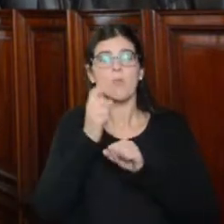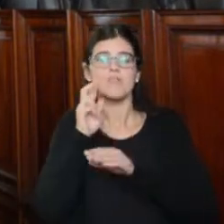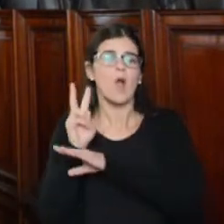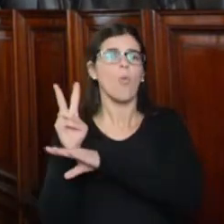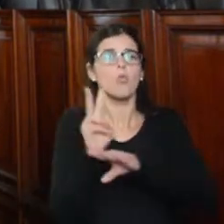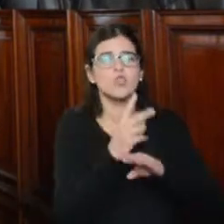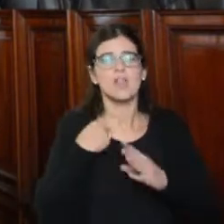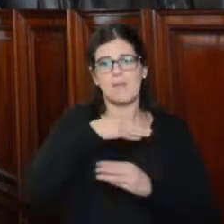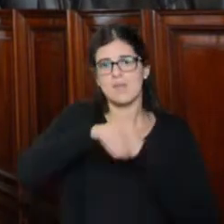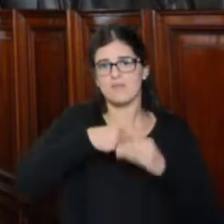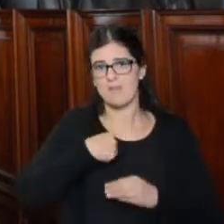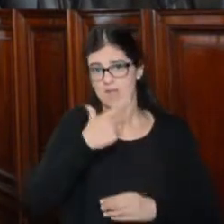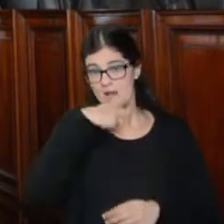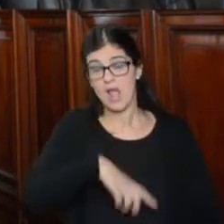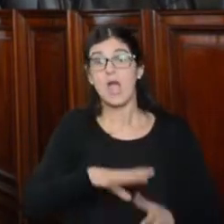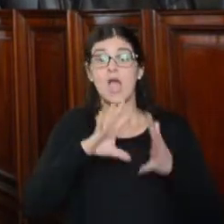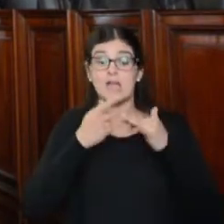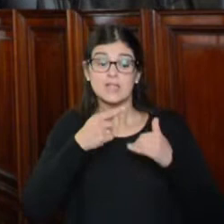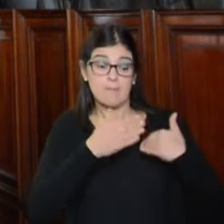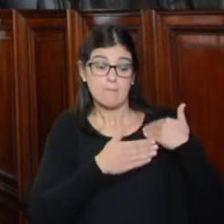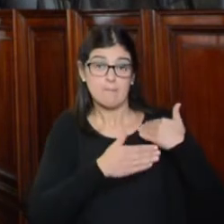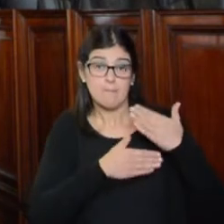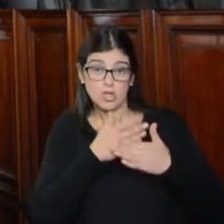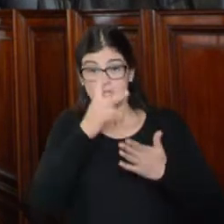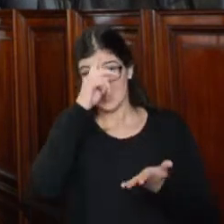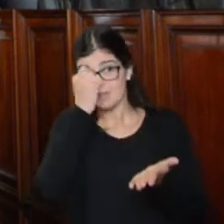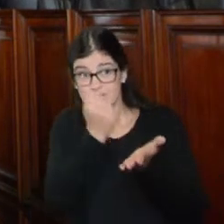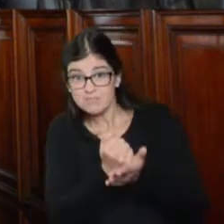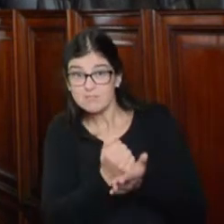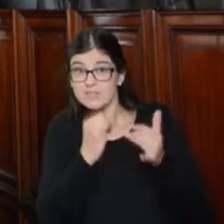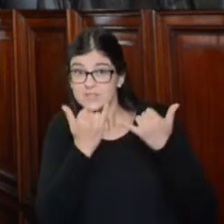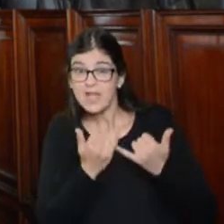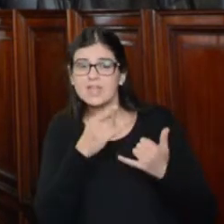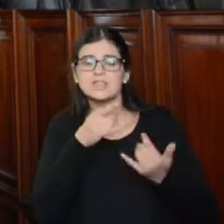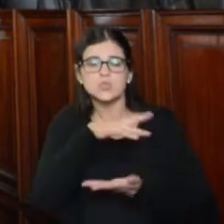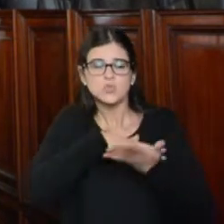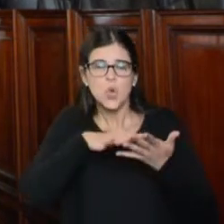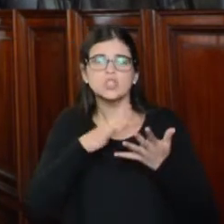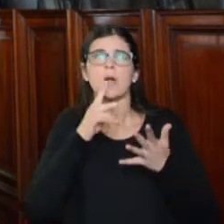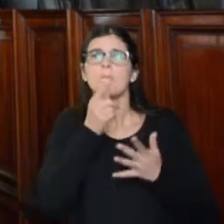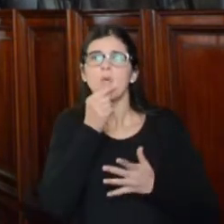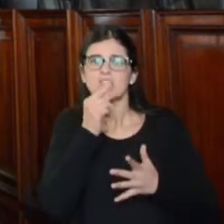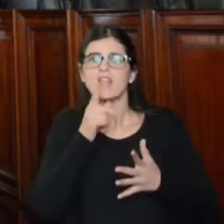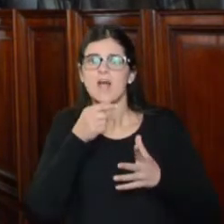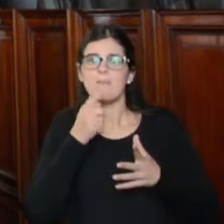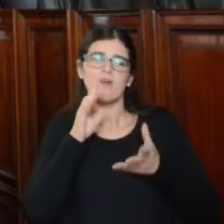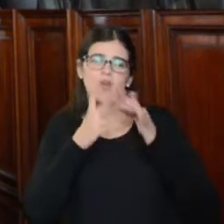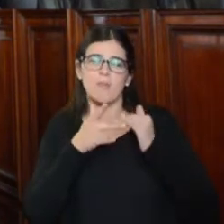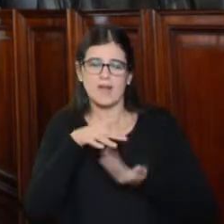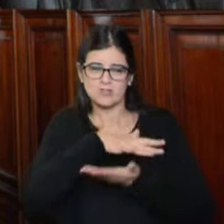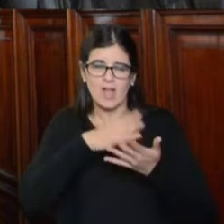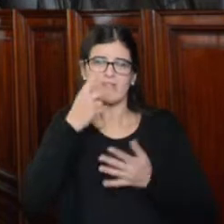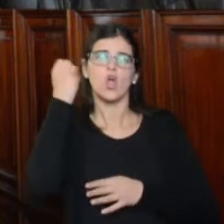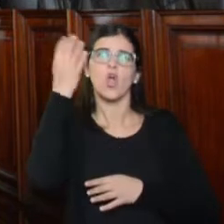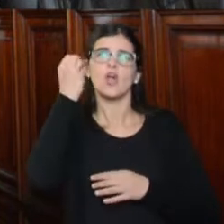a mi familia. Este proceso de estigmatización incluyó también episodios de represión policial como lo ocurrido frente al